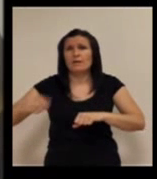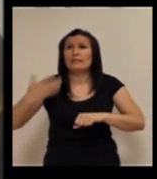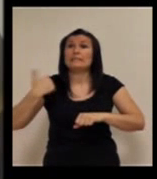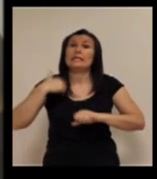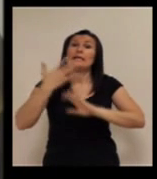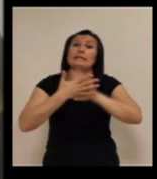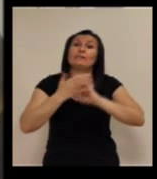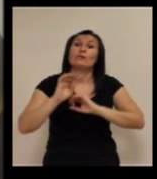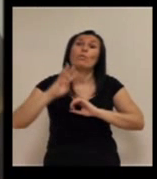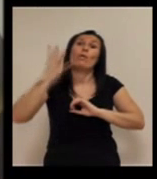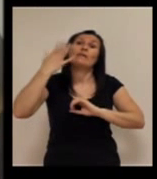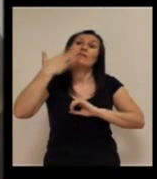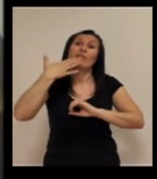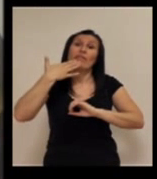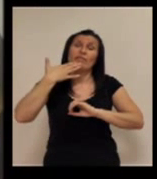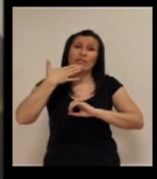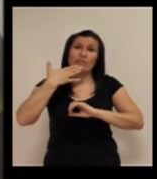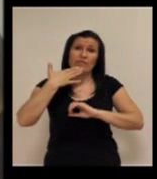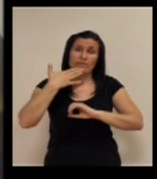de la cuarta edad.